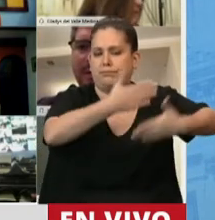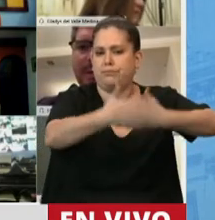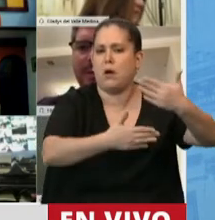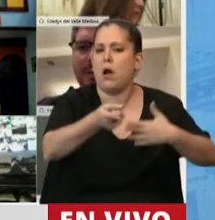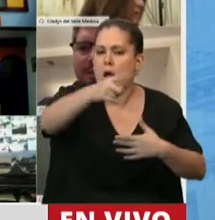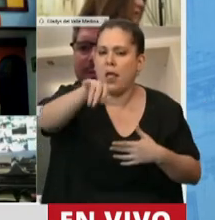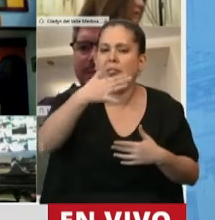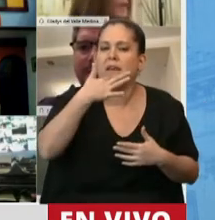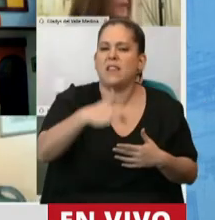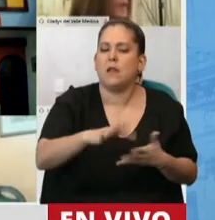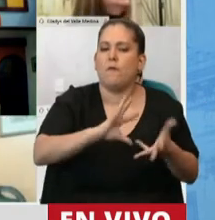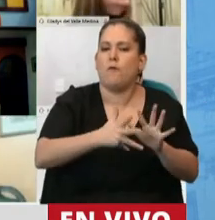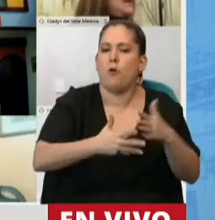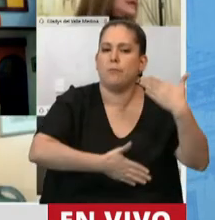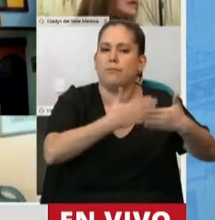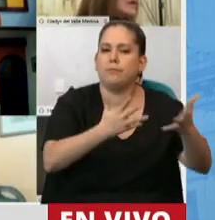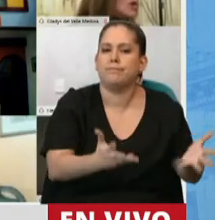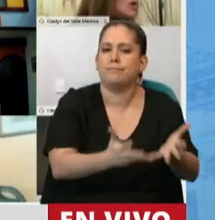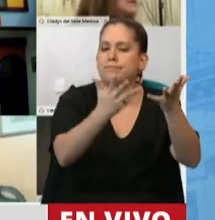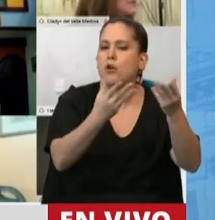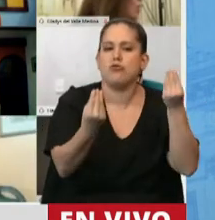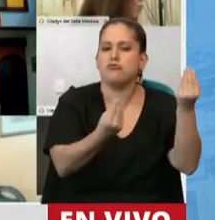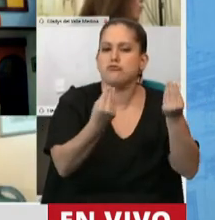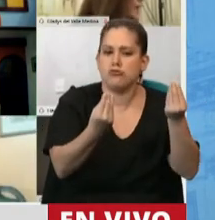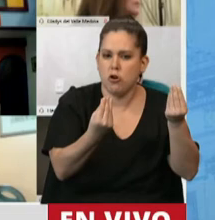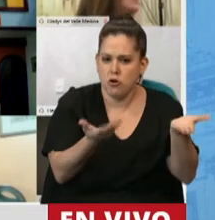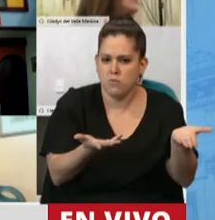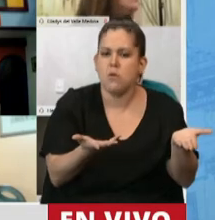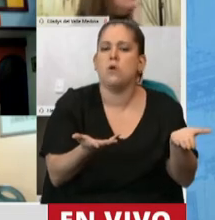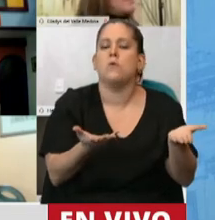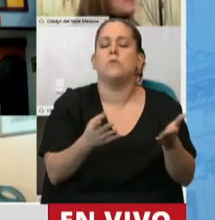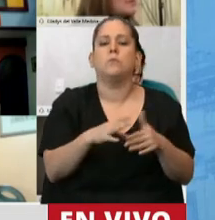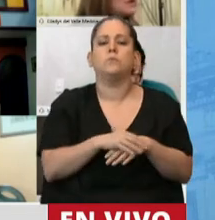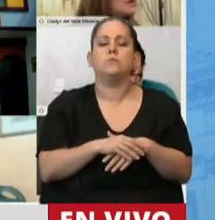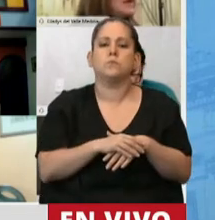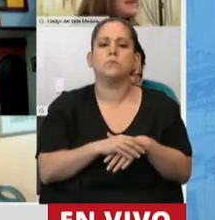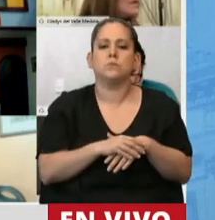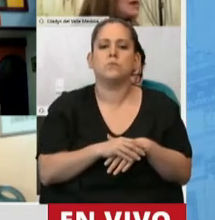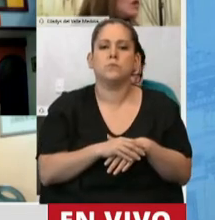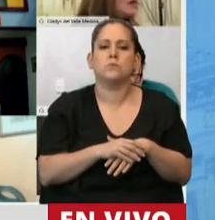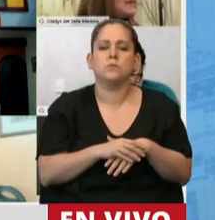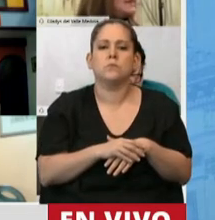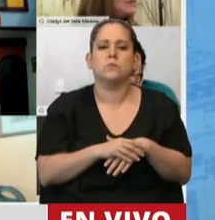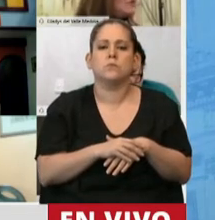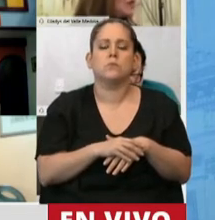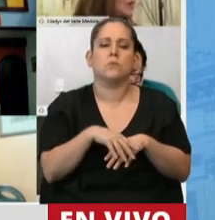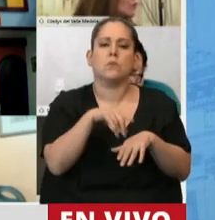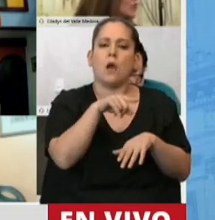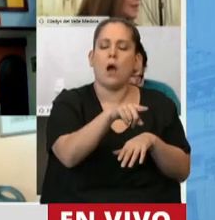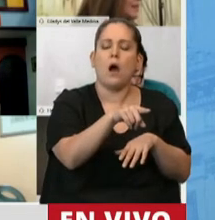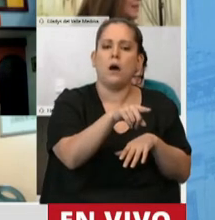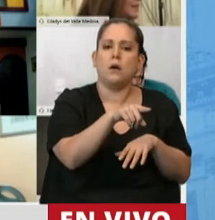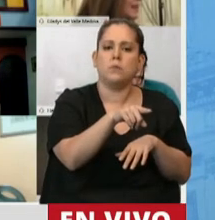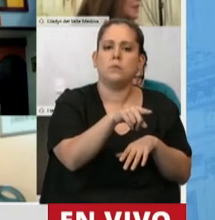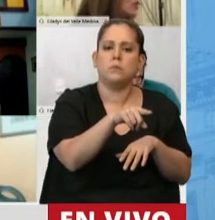funciona la economía. No es una foto, una película, no es tema pasivo, es un tema activo. Como tema activo, si por un lado